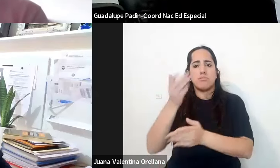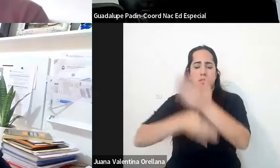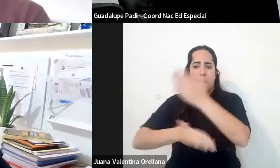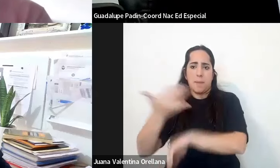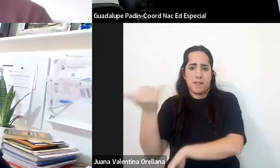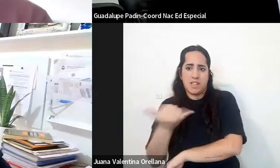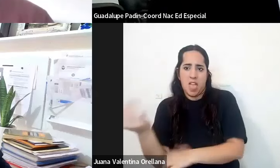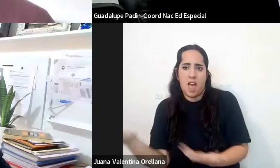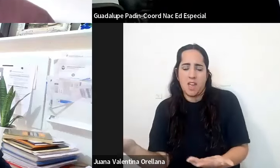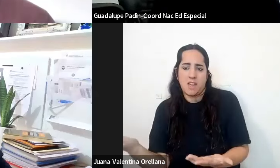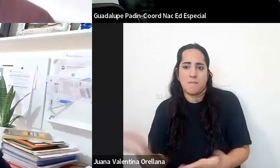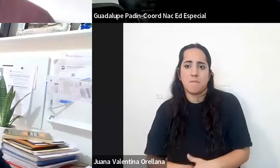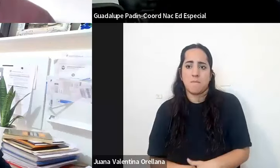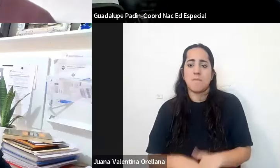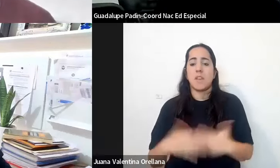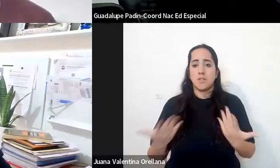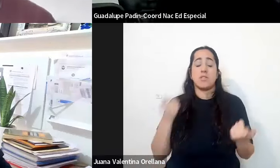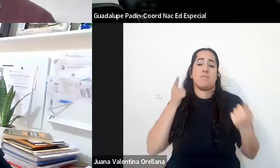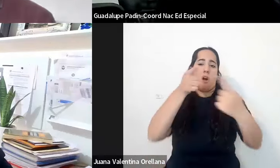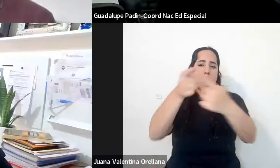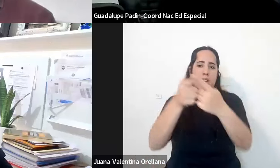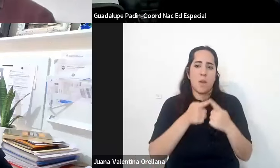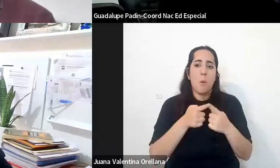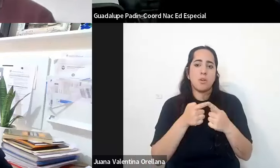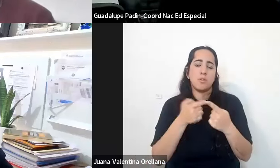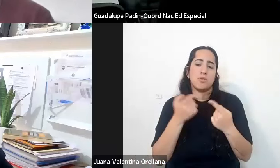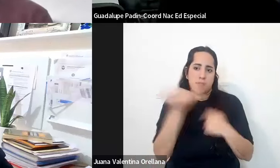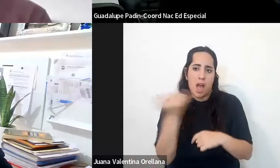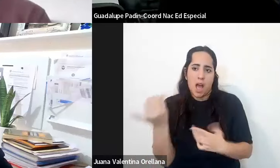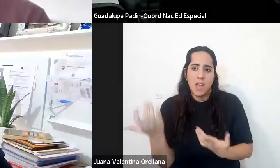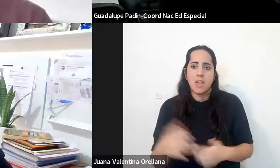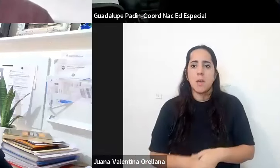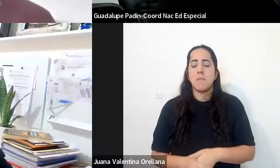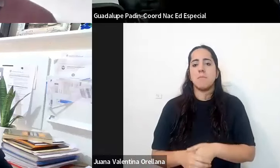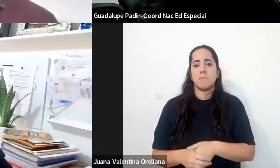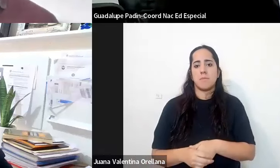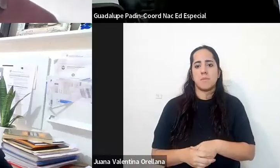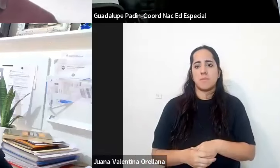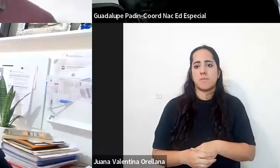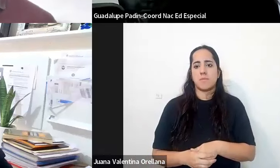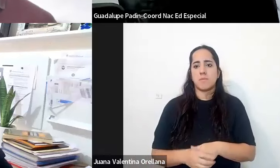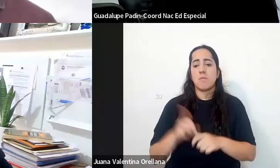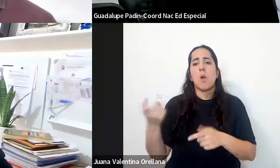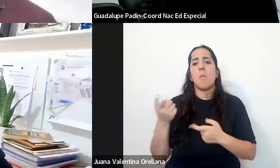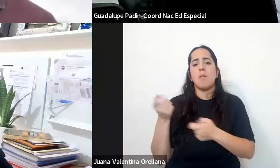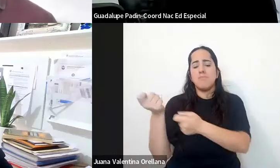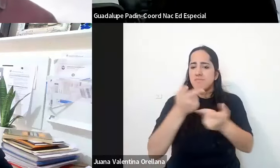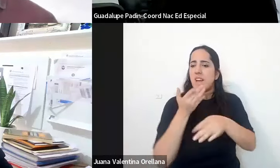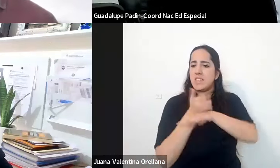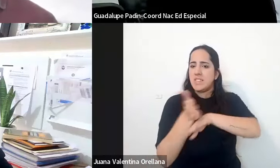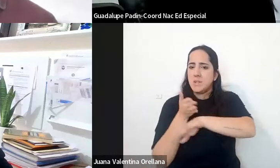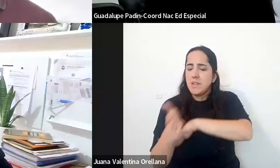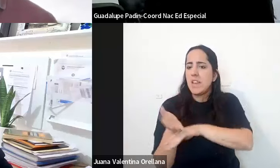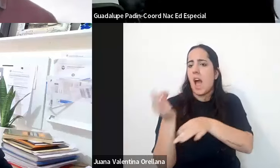entonces digo hay desafíos no solo en términos de dar respuesta a los niveles educativos sino a dar respuesta a lo que hoy acontece